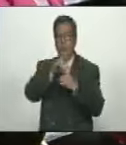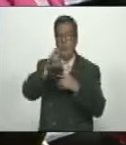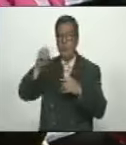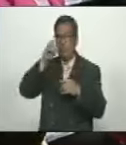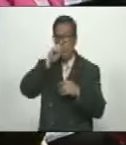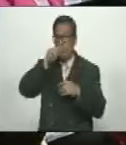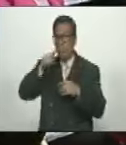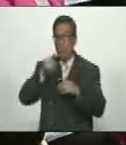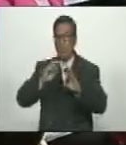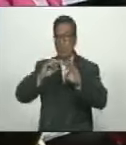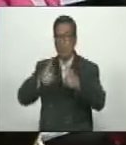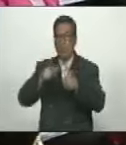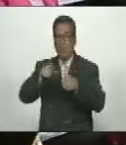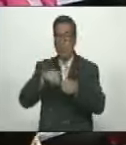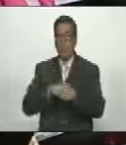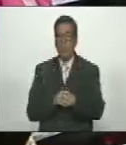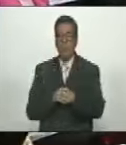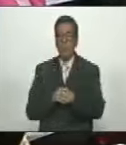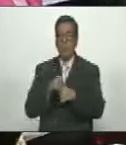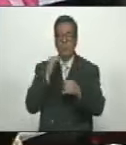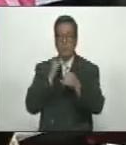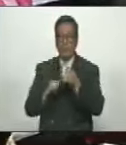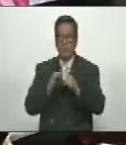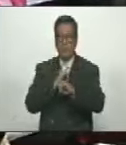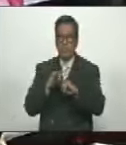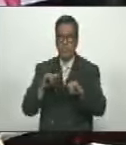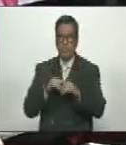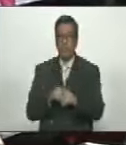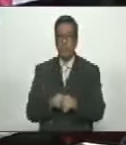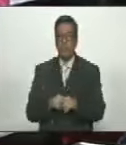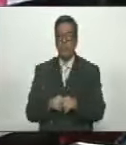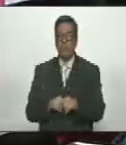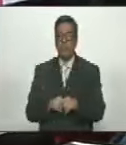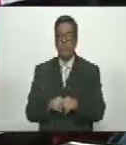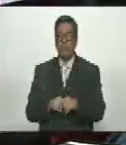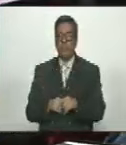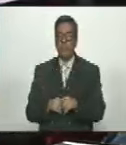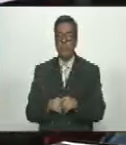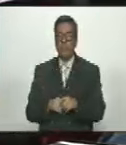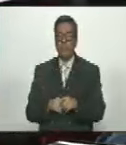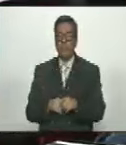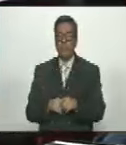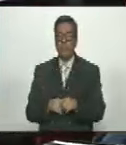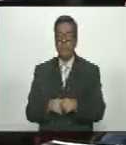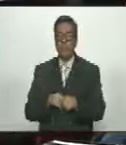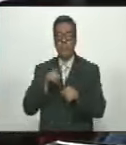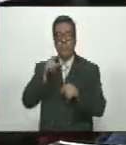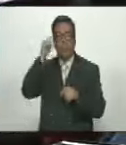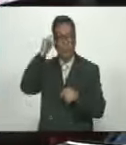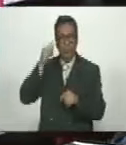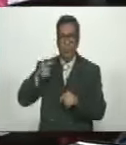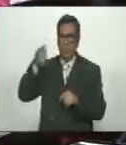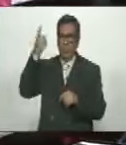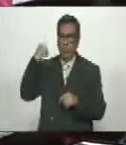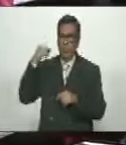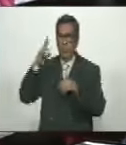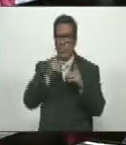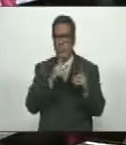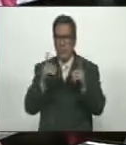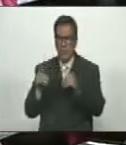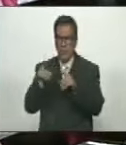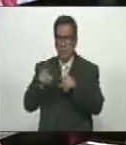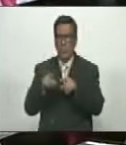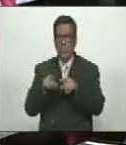establecidos inicialmente se cumplieron entonces ayer discutimos